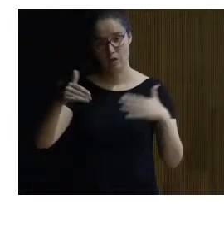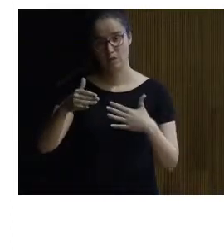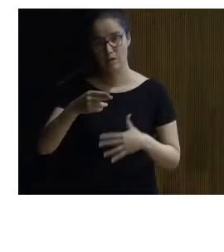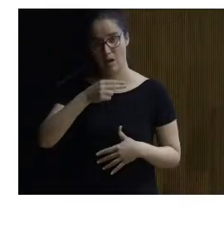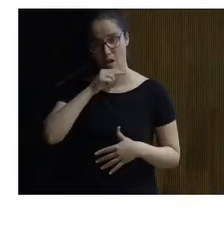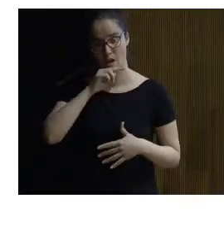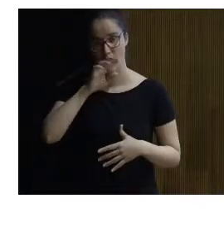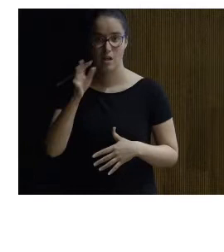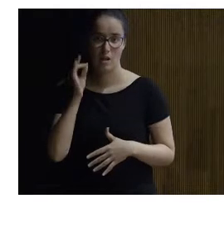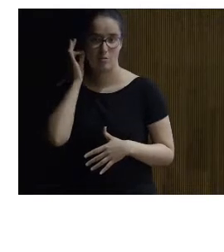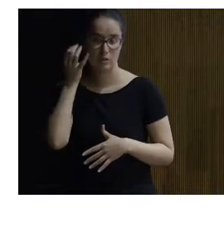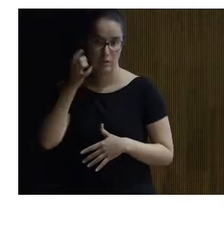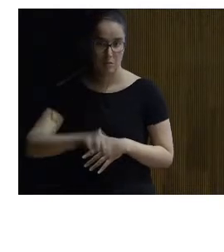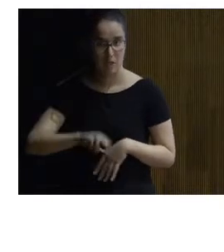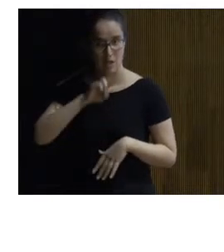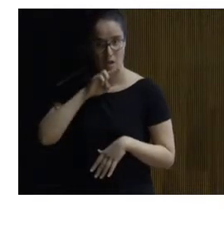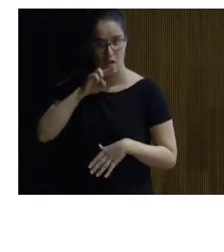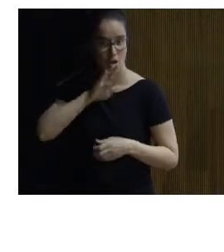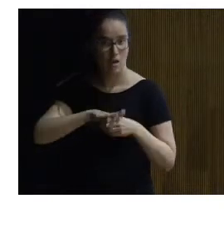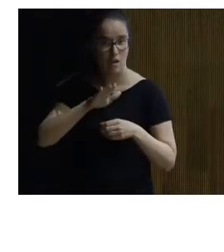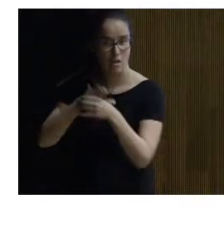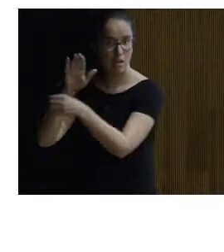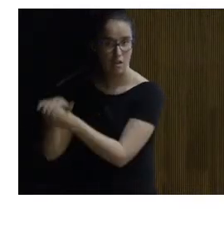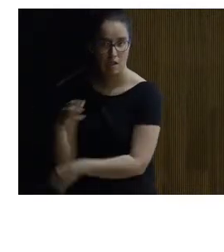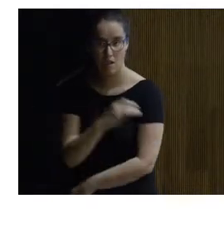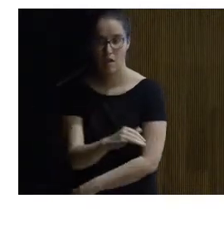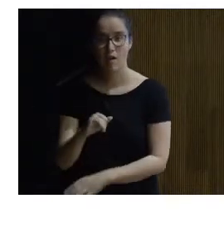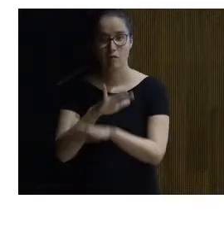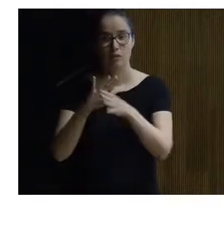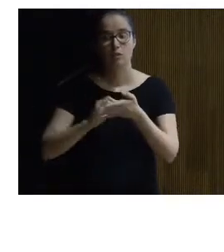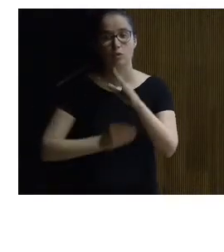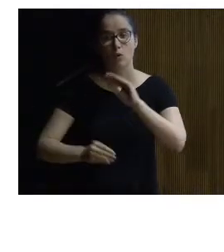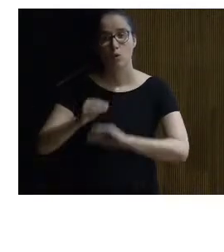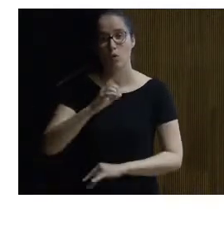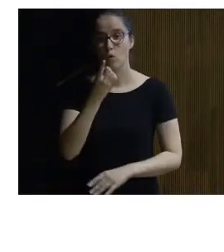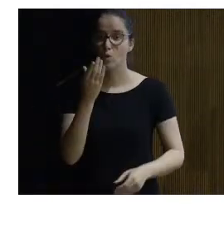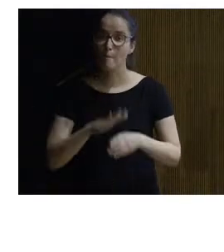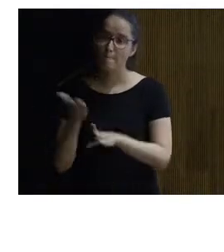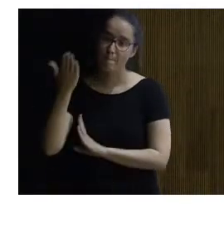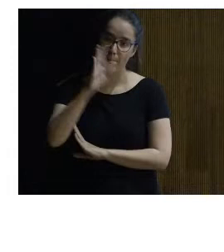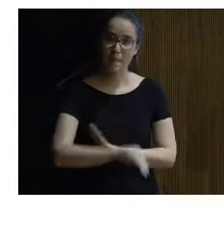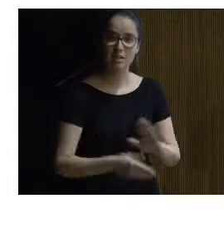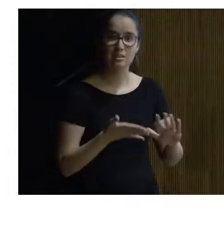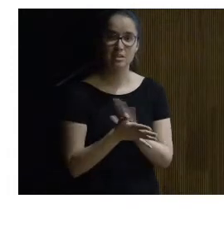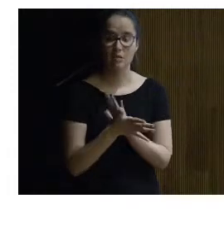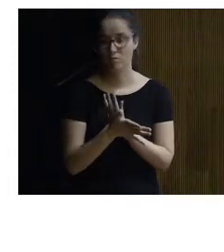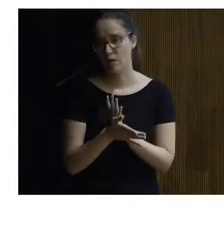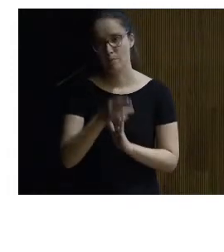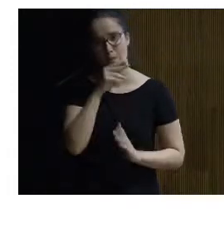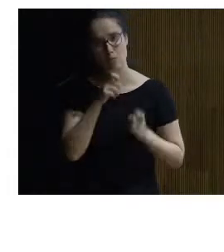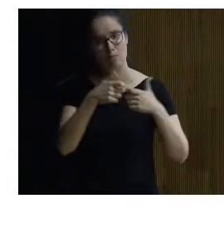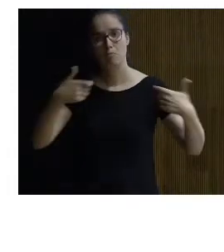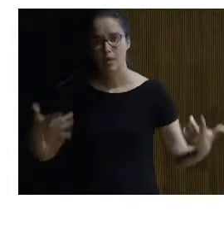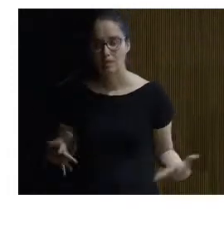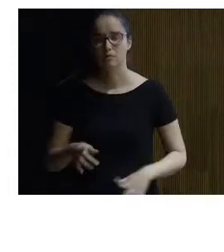inodoro el aseo femenino con otra cabina con inodoro pues bueno pues al final en la solución hemos conseguido un inodoro más con lo cual hemos aumentado la dotación hemos